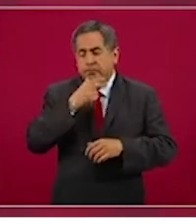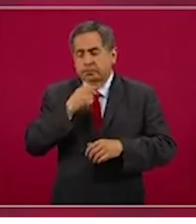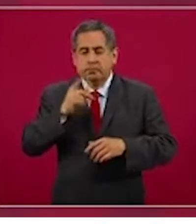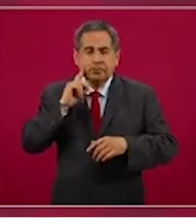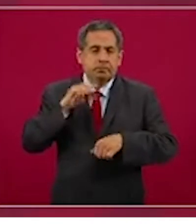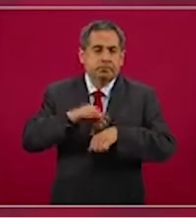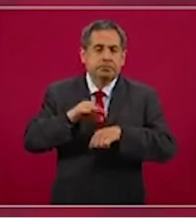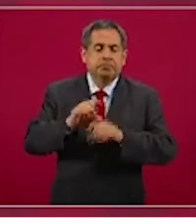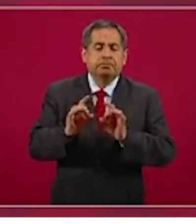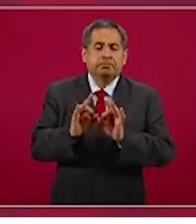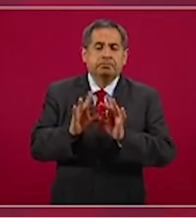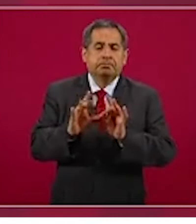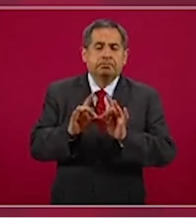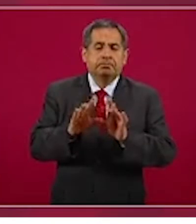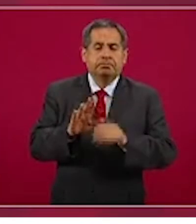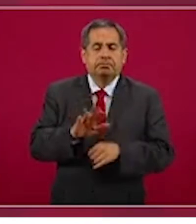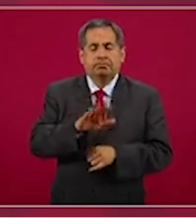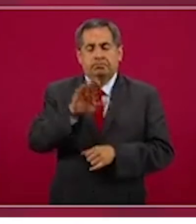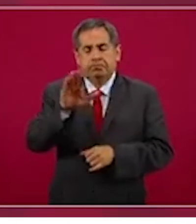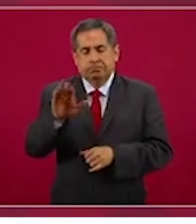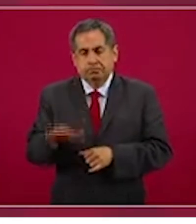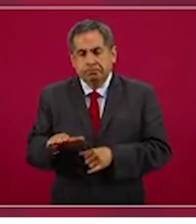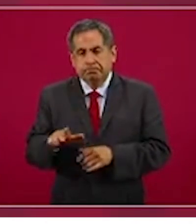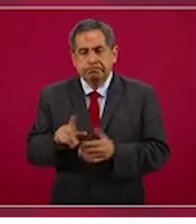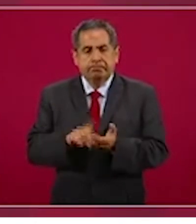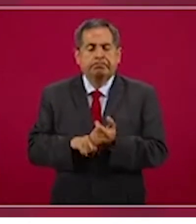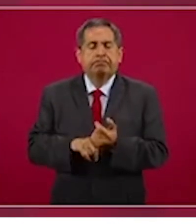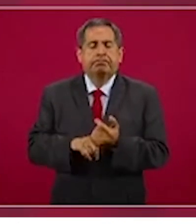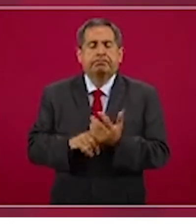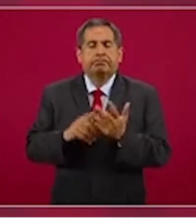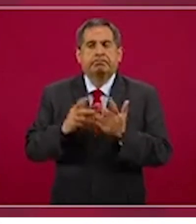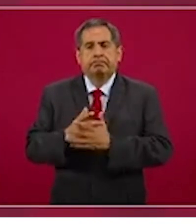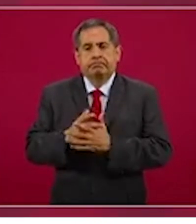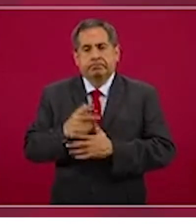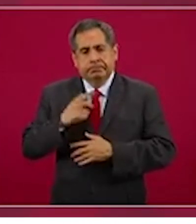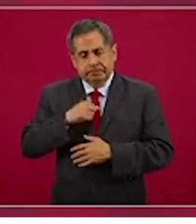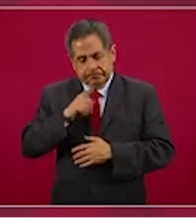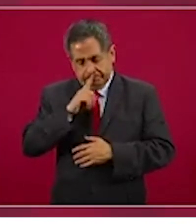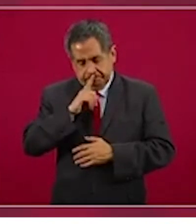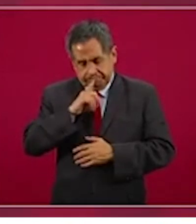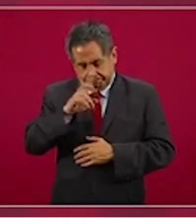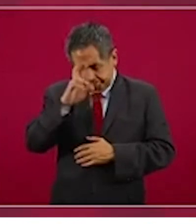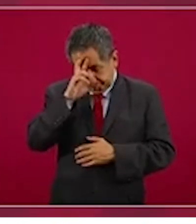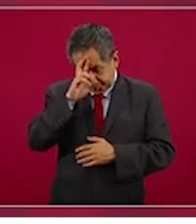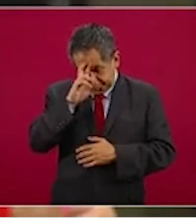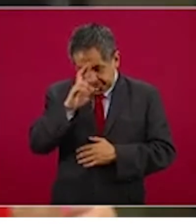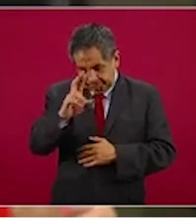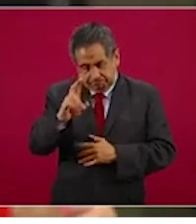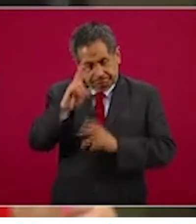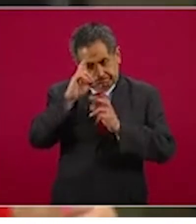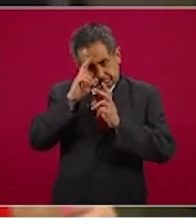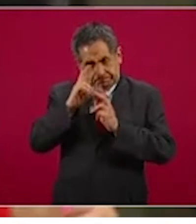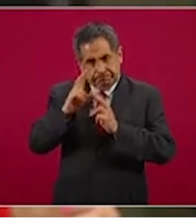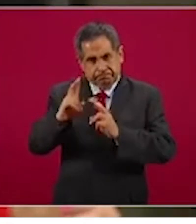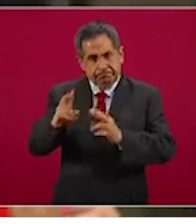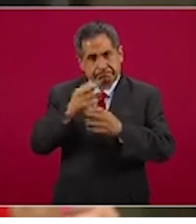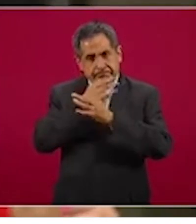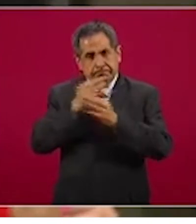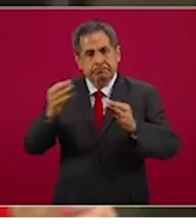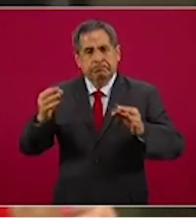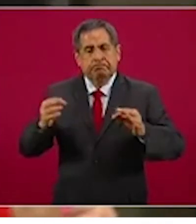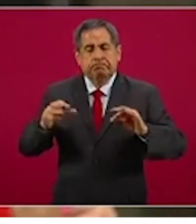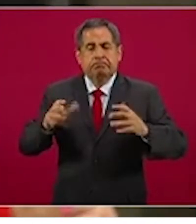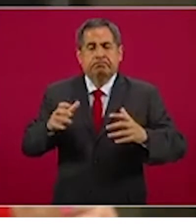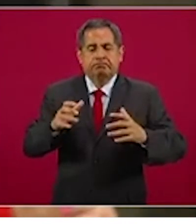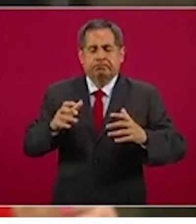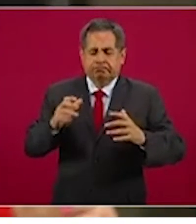en el cumplimiento de su deber. Lo hacemos en silencio y los homenajeamos con acordes